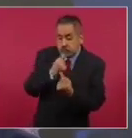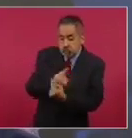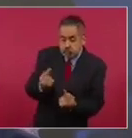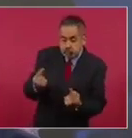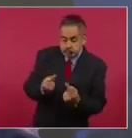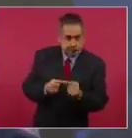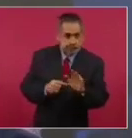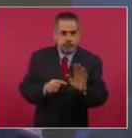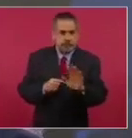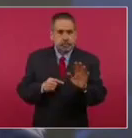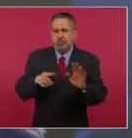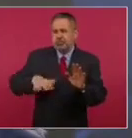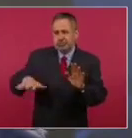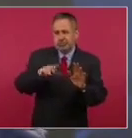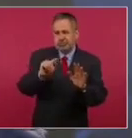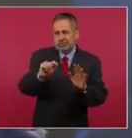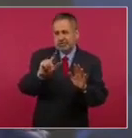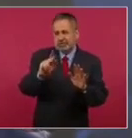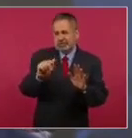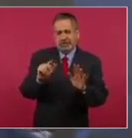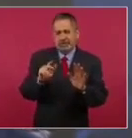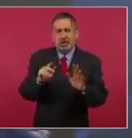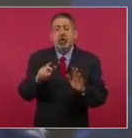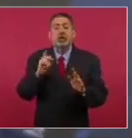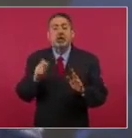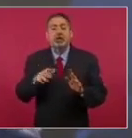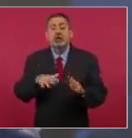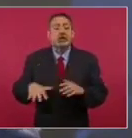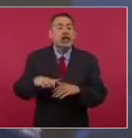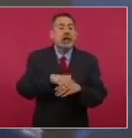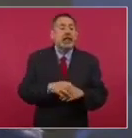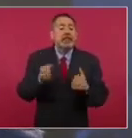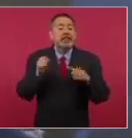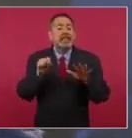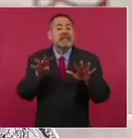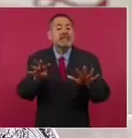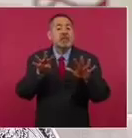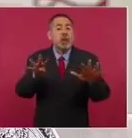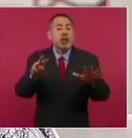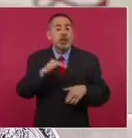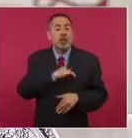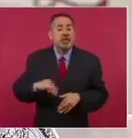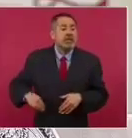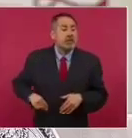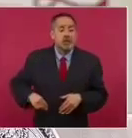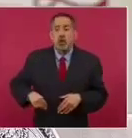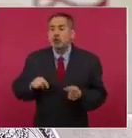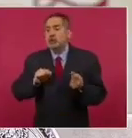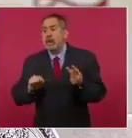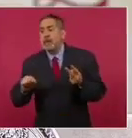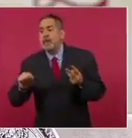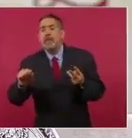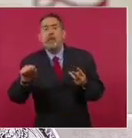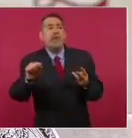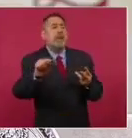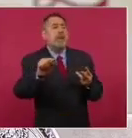de Tlapa, sino a los niños de los 19 municipios de la montaña de Guerrero.